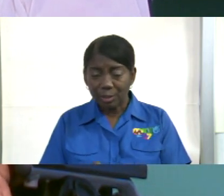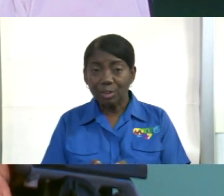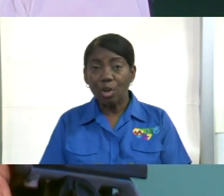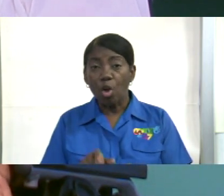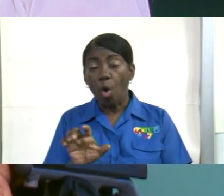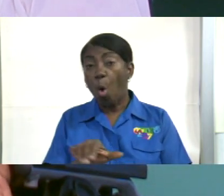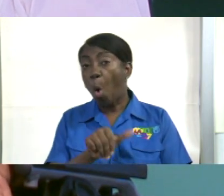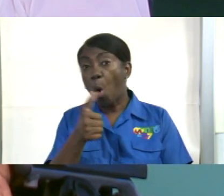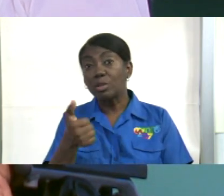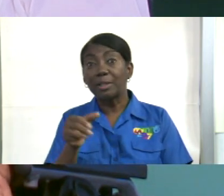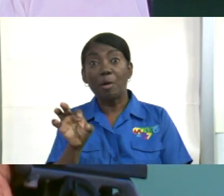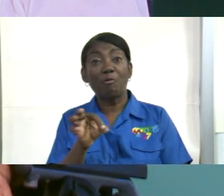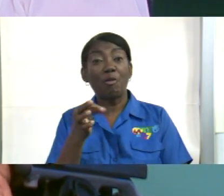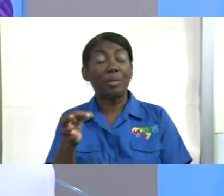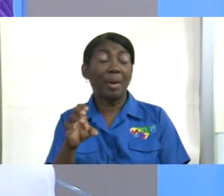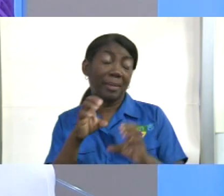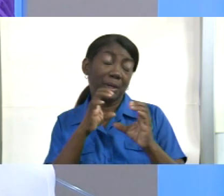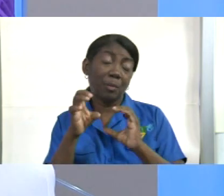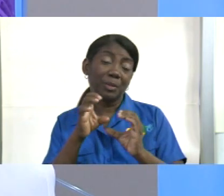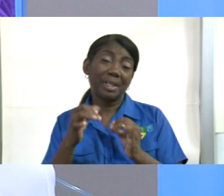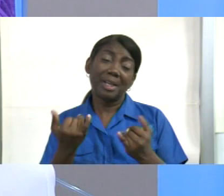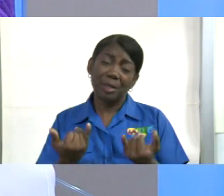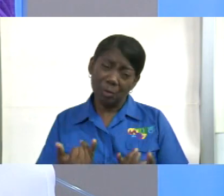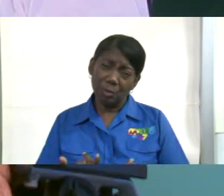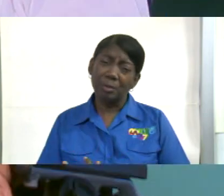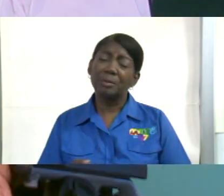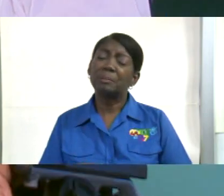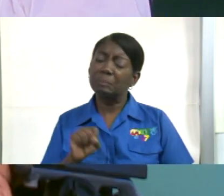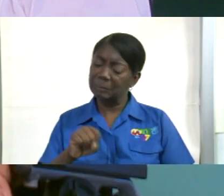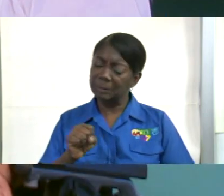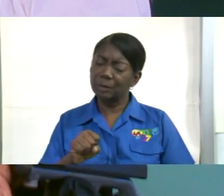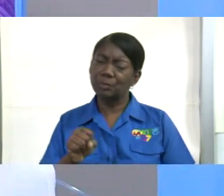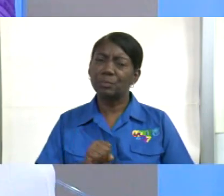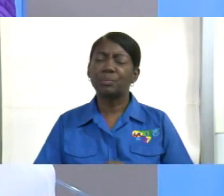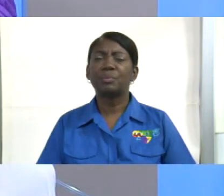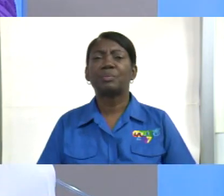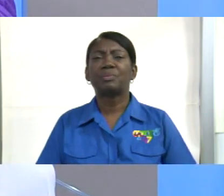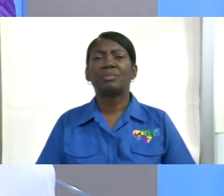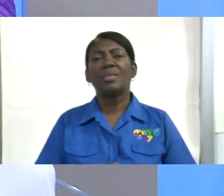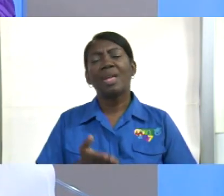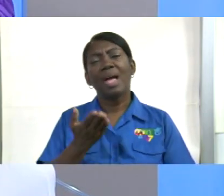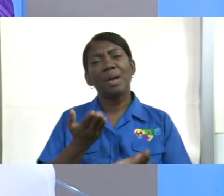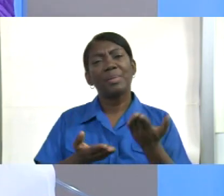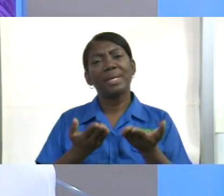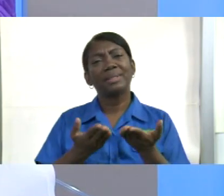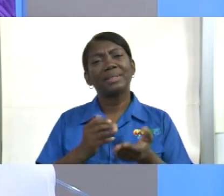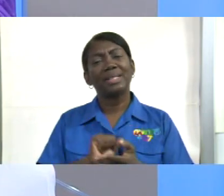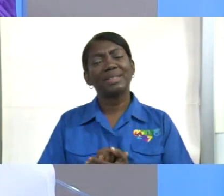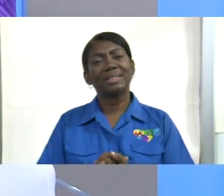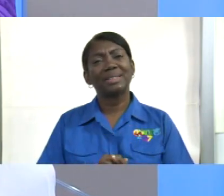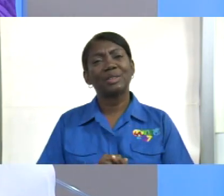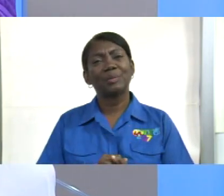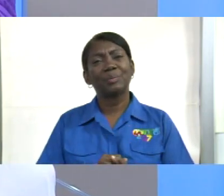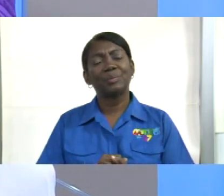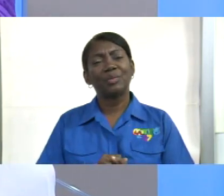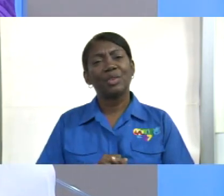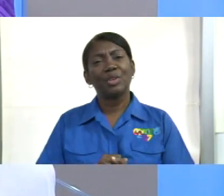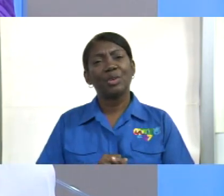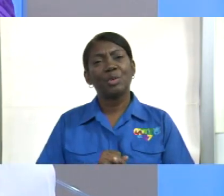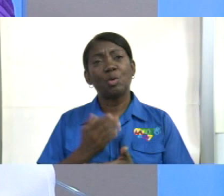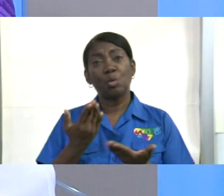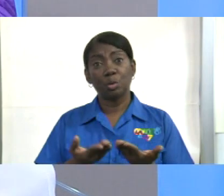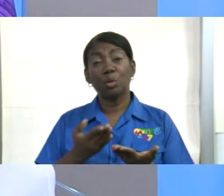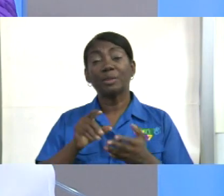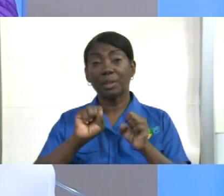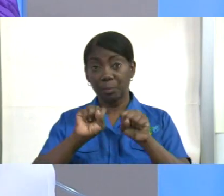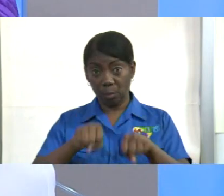comunicarse de muchas maneras. No lo supo. Pero a veces no solamente uno se puede comunicar